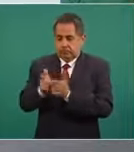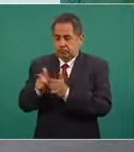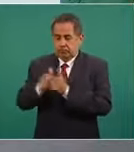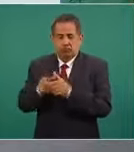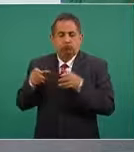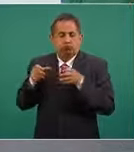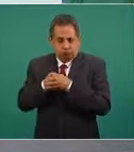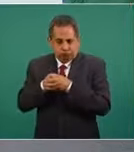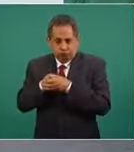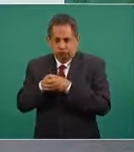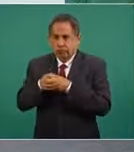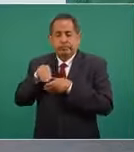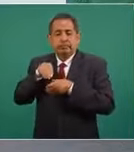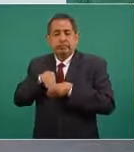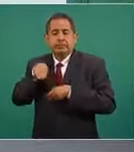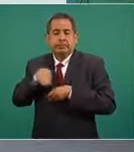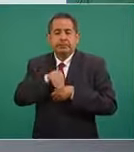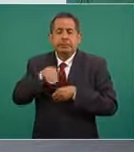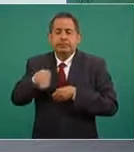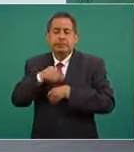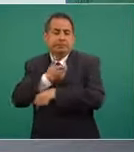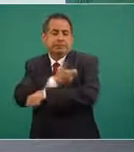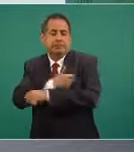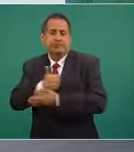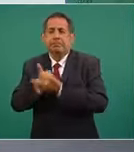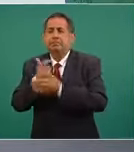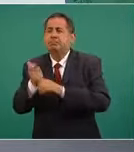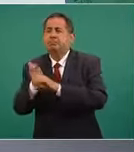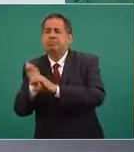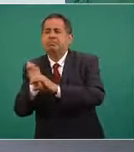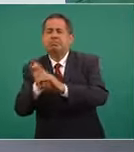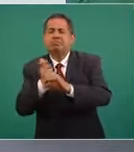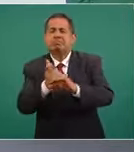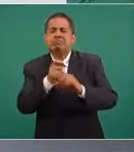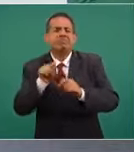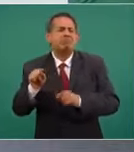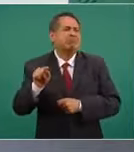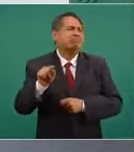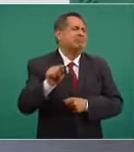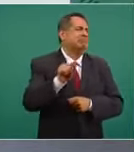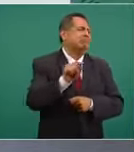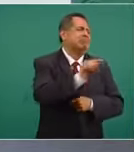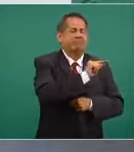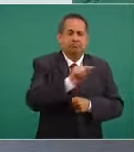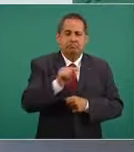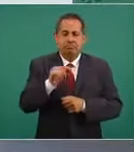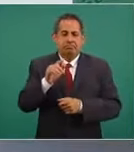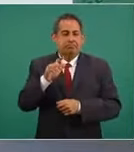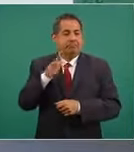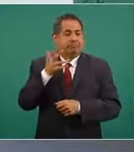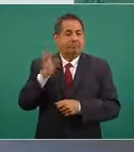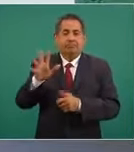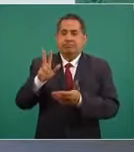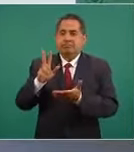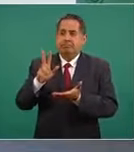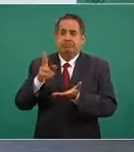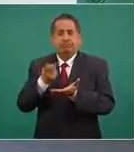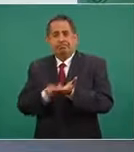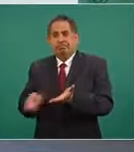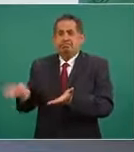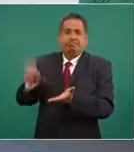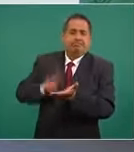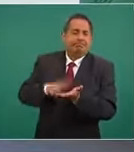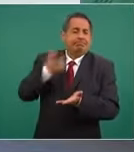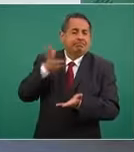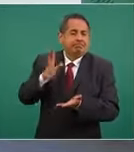que lo que se hizo el día de ayer, 10 mil